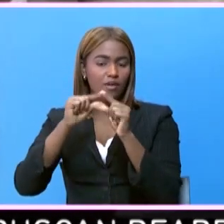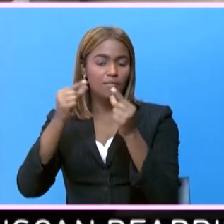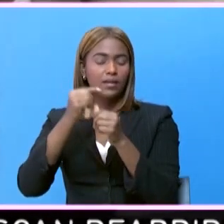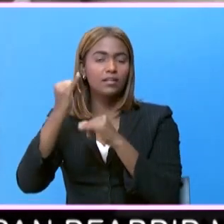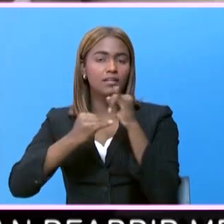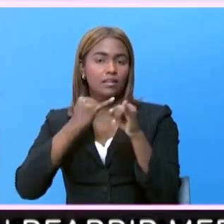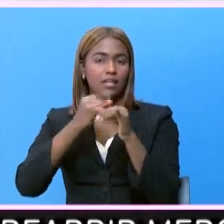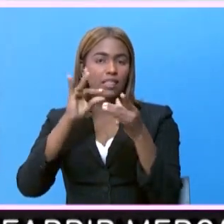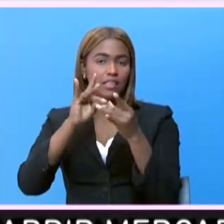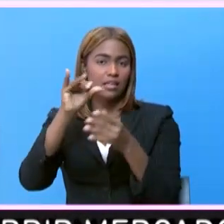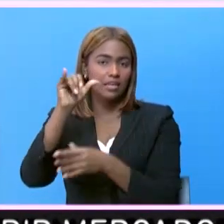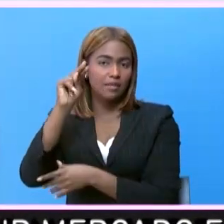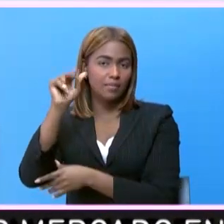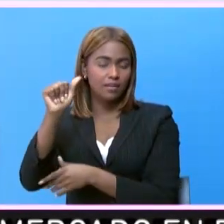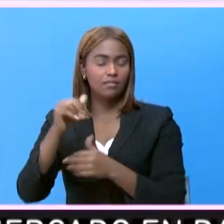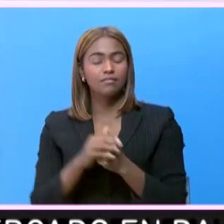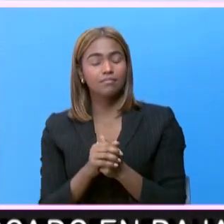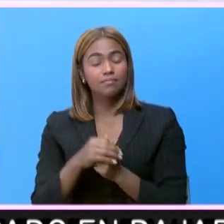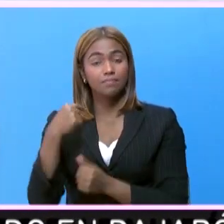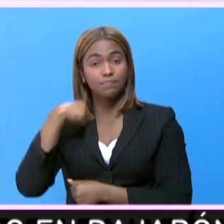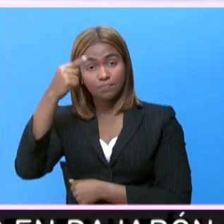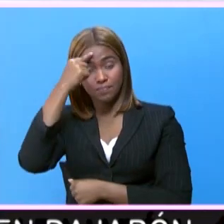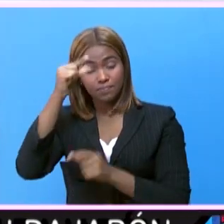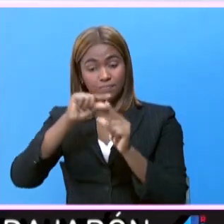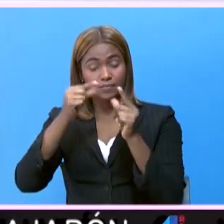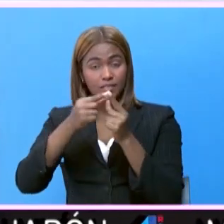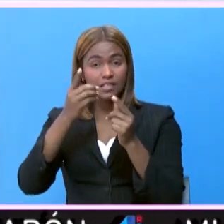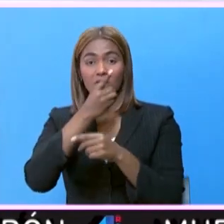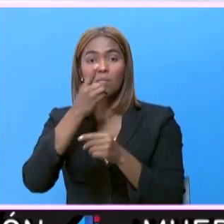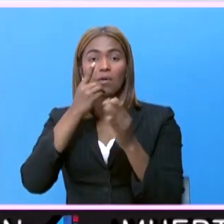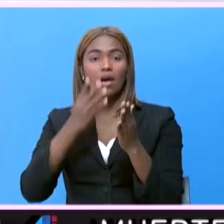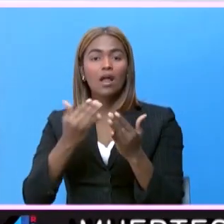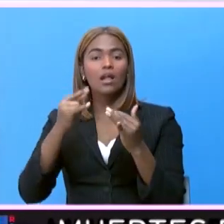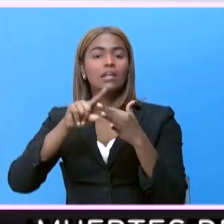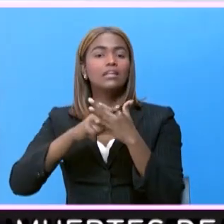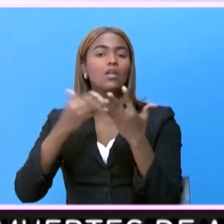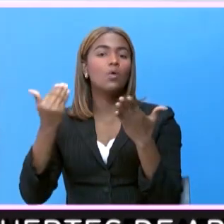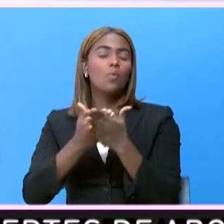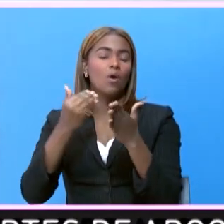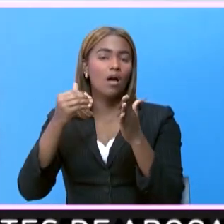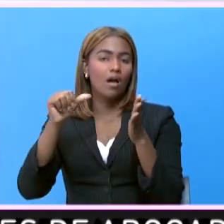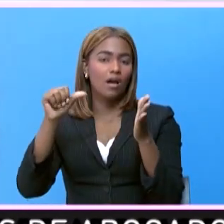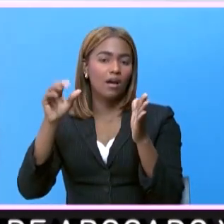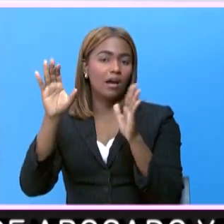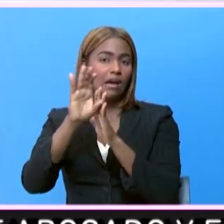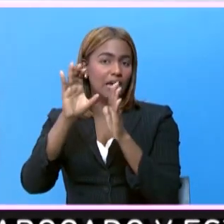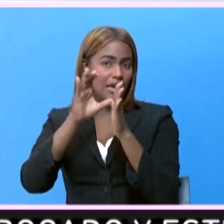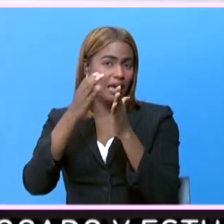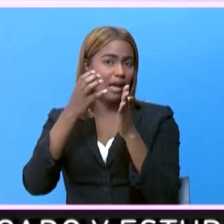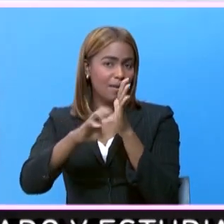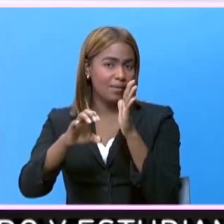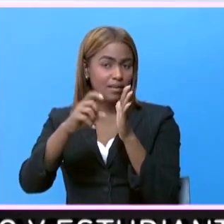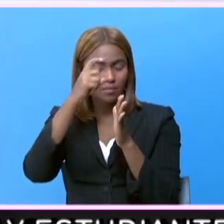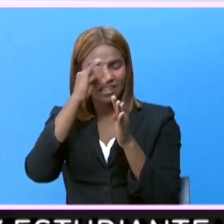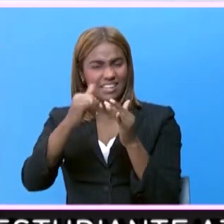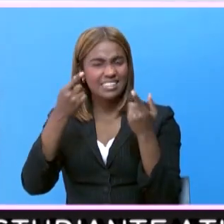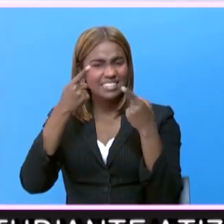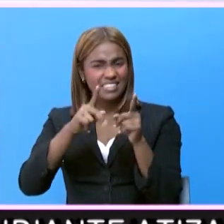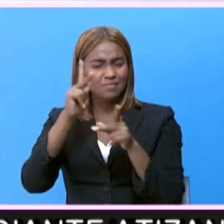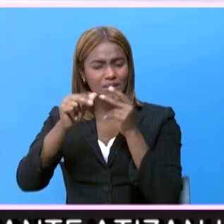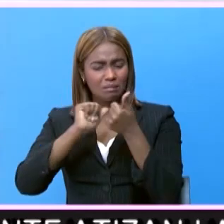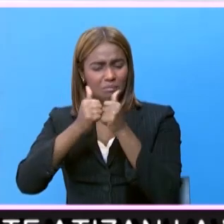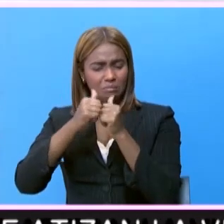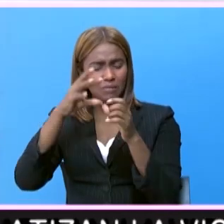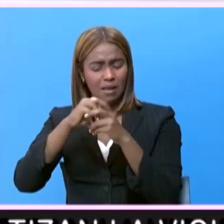Internacional de Esgrima. Creo que la Federación Dominicana de Esgrima inicia un nuevo capítulo. Nosotros, en mi caso, como es atleta, miembro